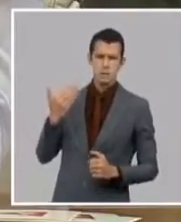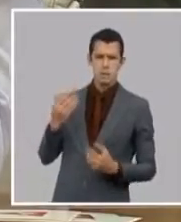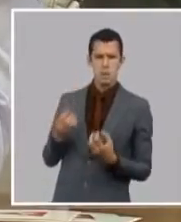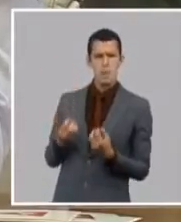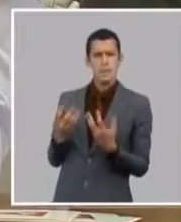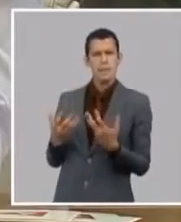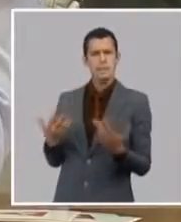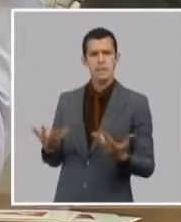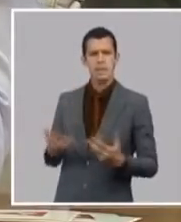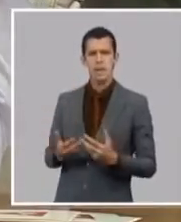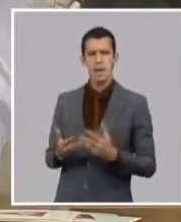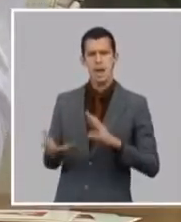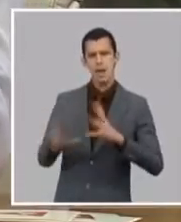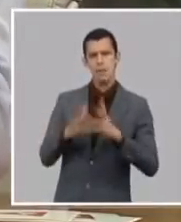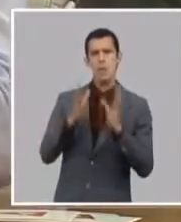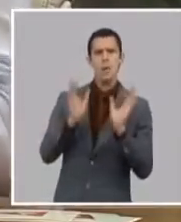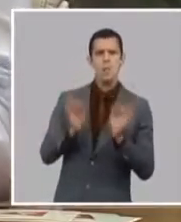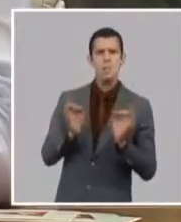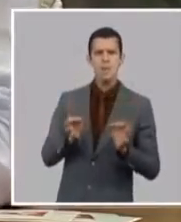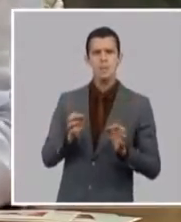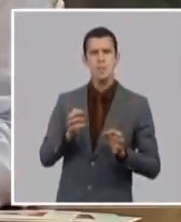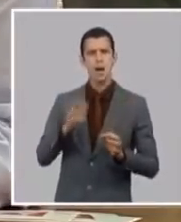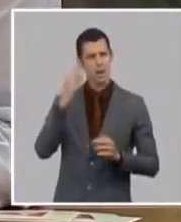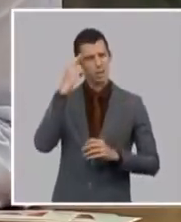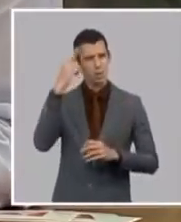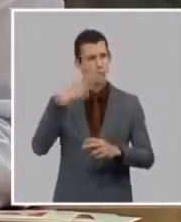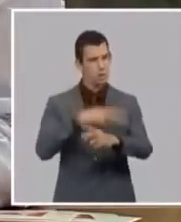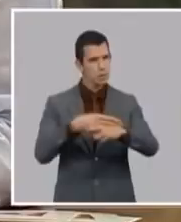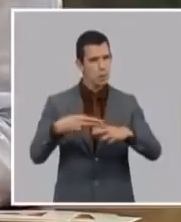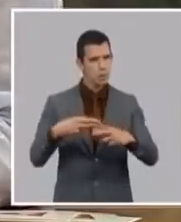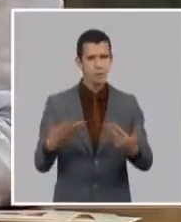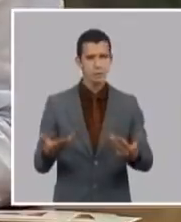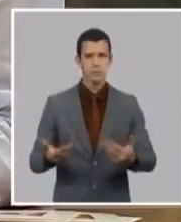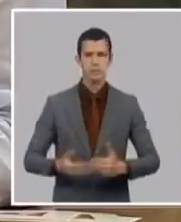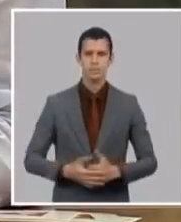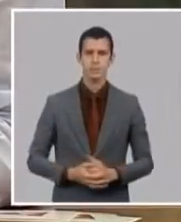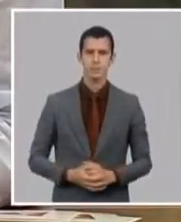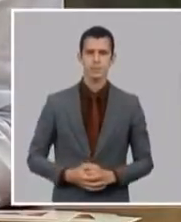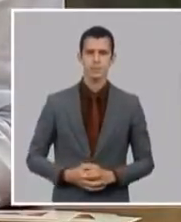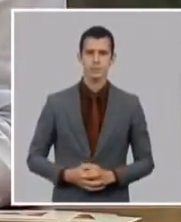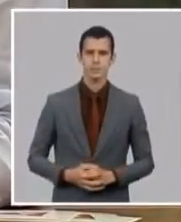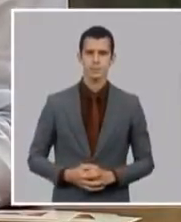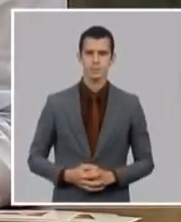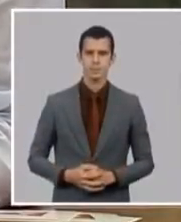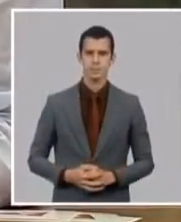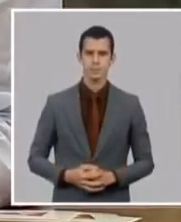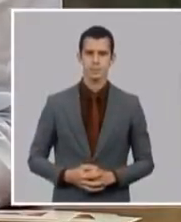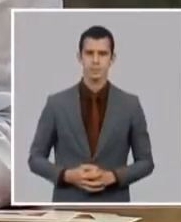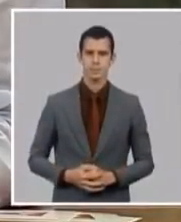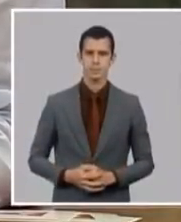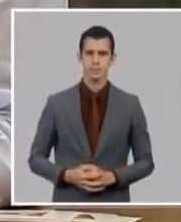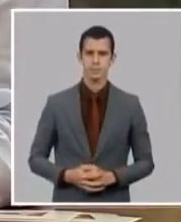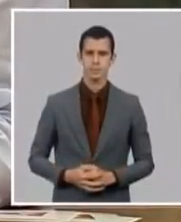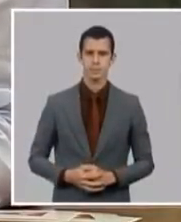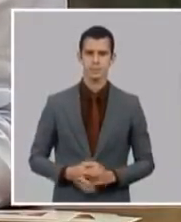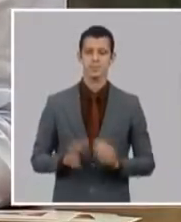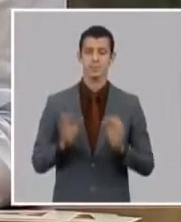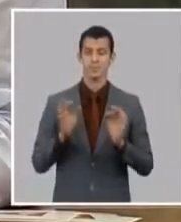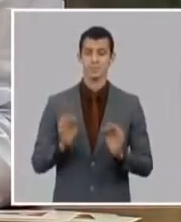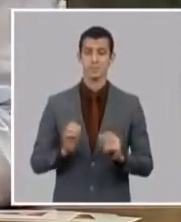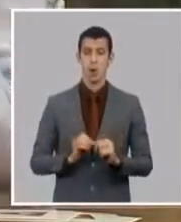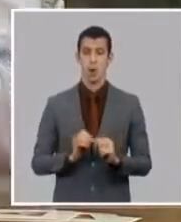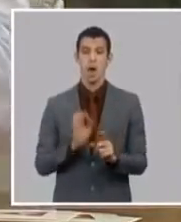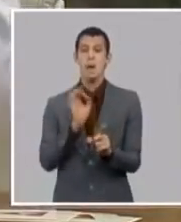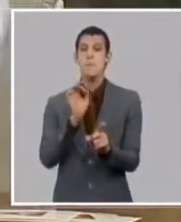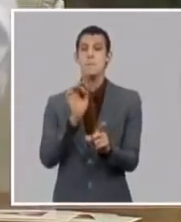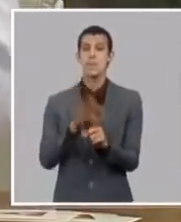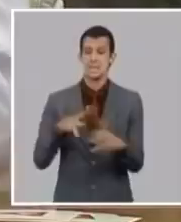bueno estaba toda esta situación empezábamos a entrar en en pico pandémico salían empezaron a darse resultados